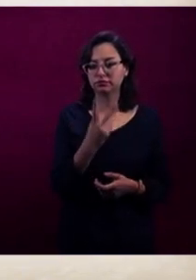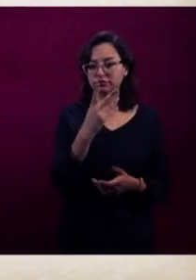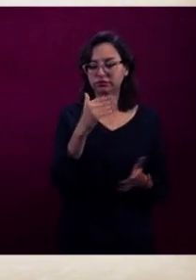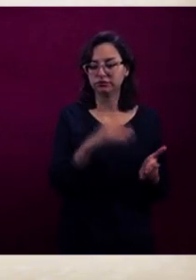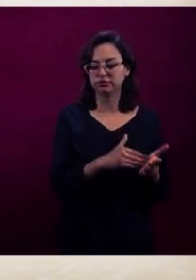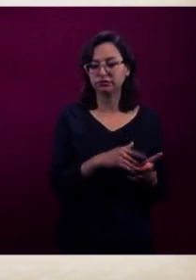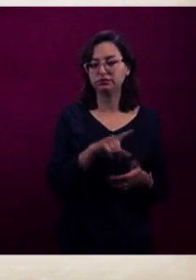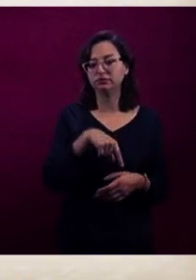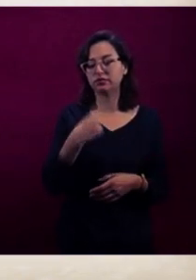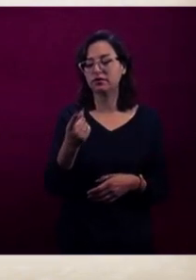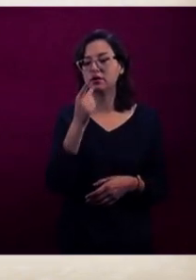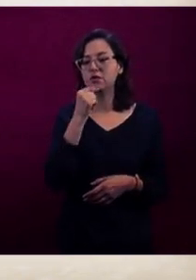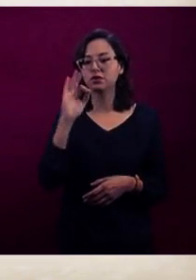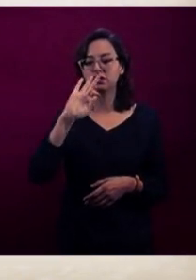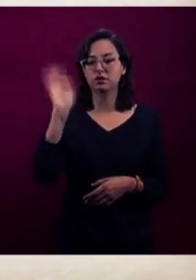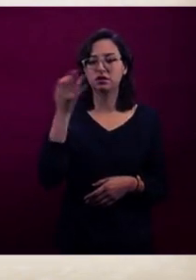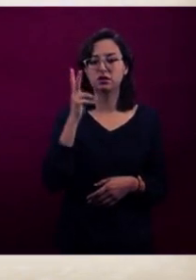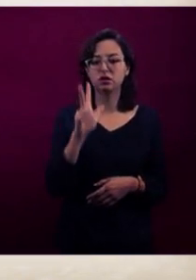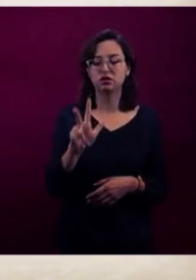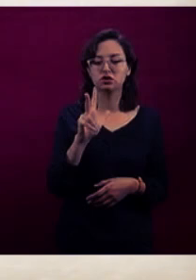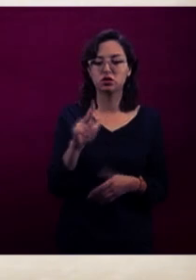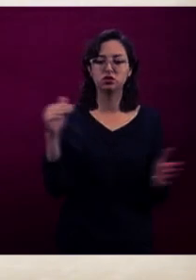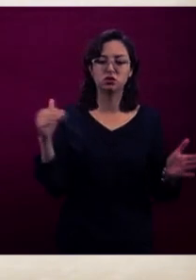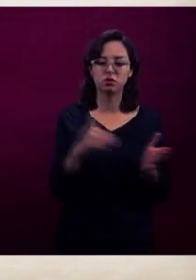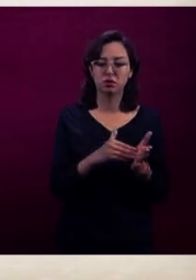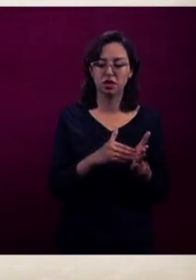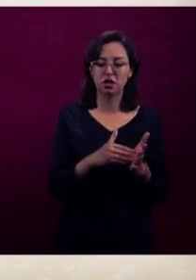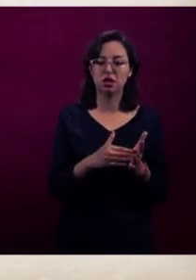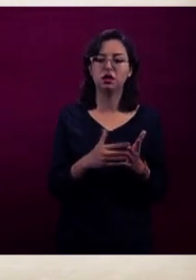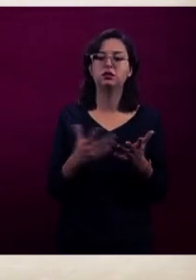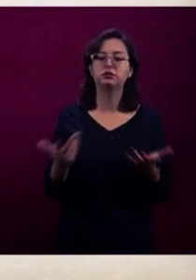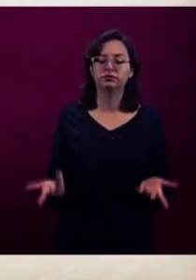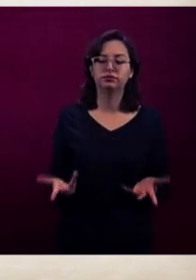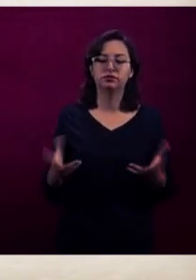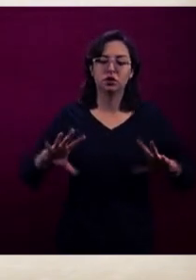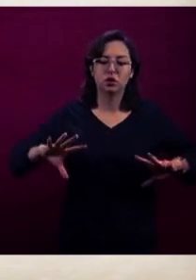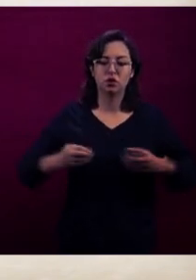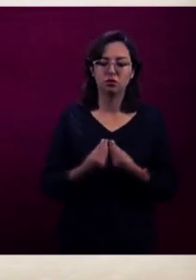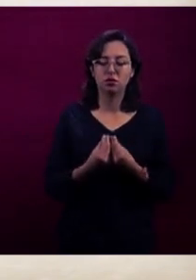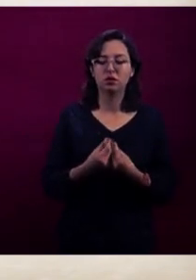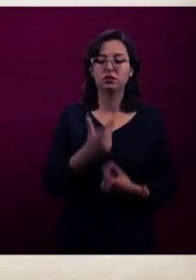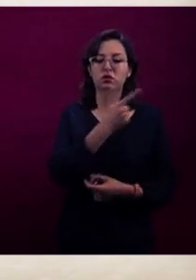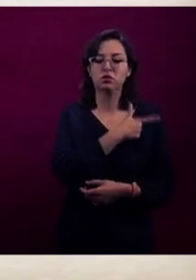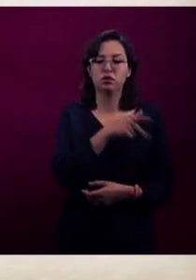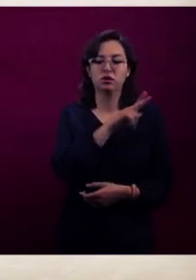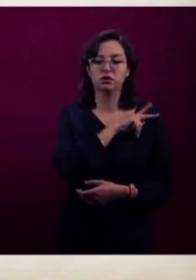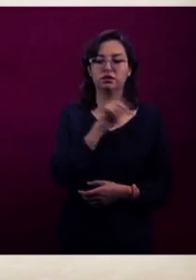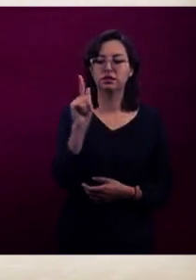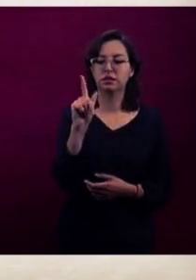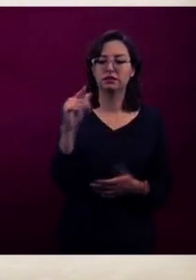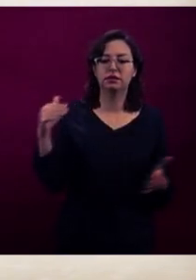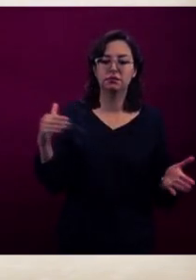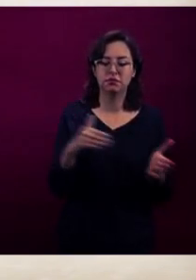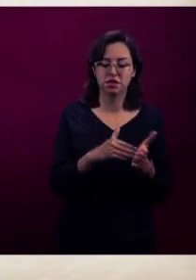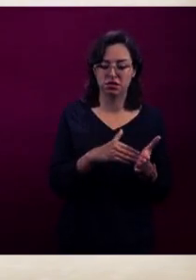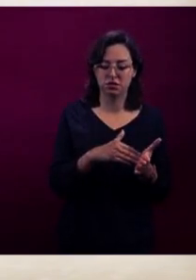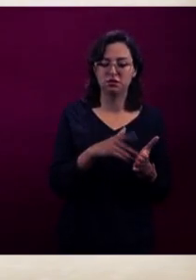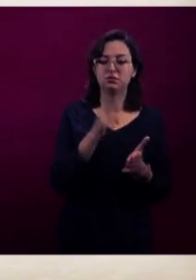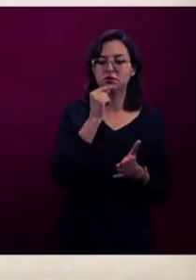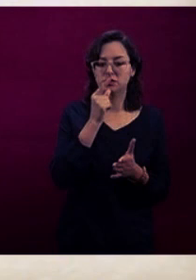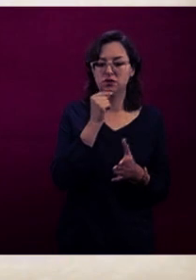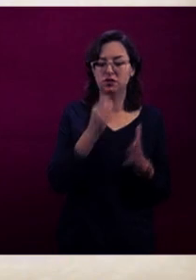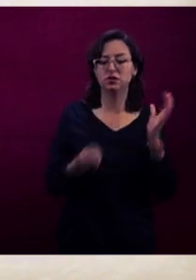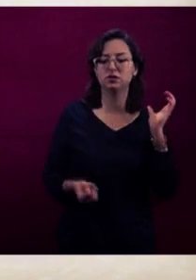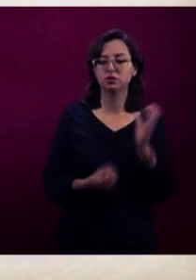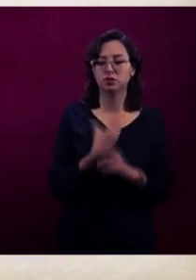18 mil. De manera que son propiamente de Guardia Nacional, poco más de 70 mil. Además de ello, tenemos